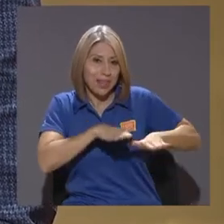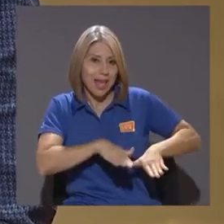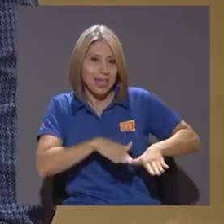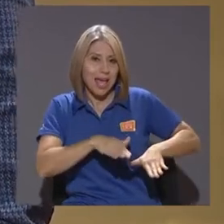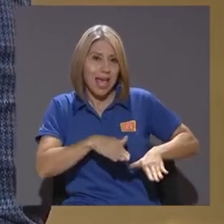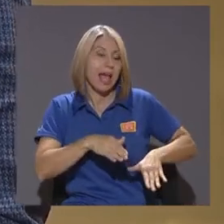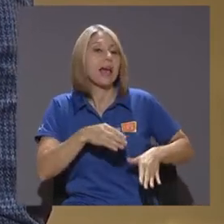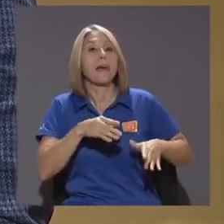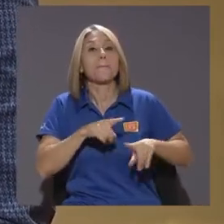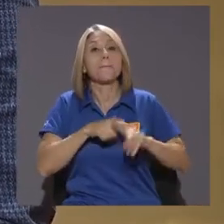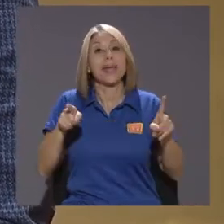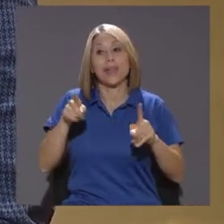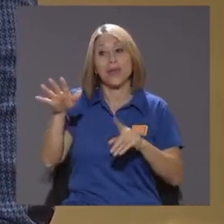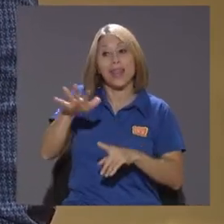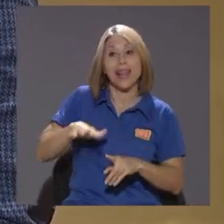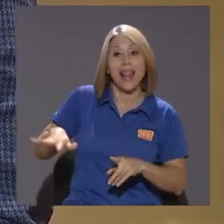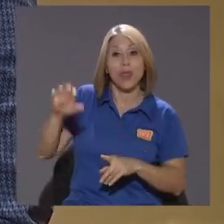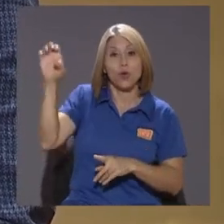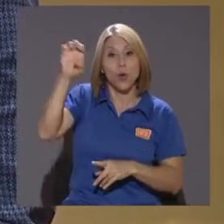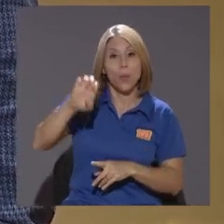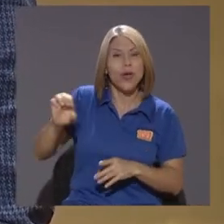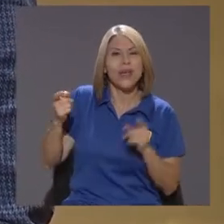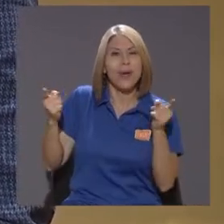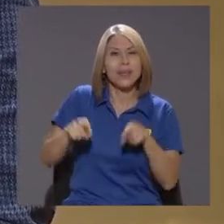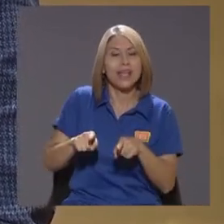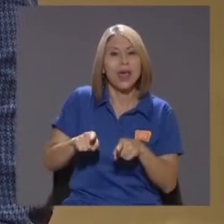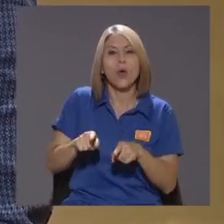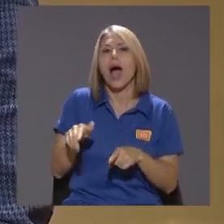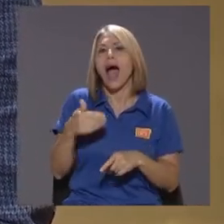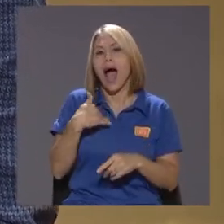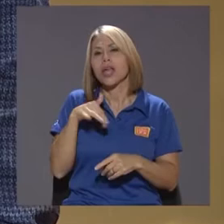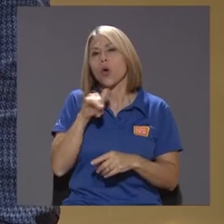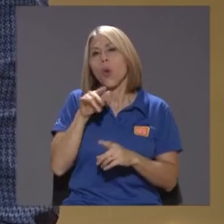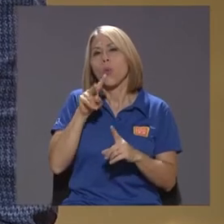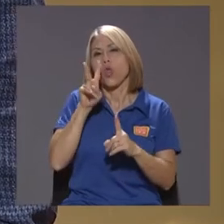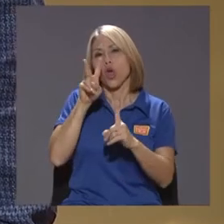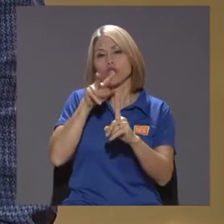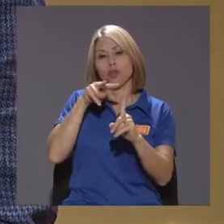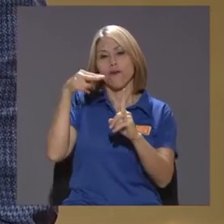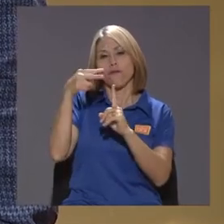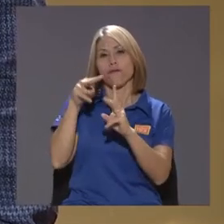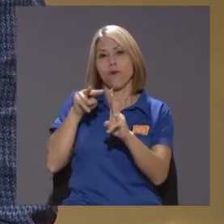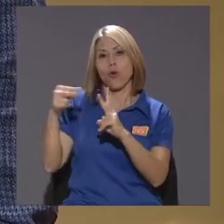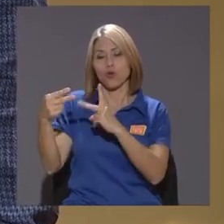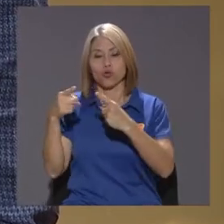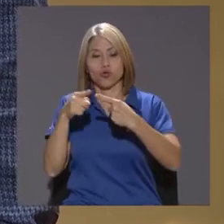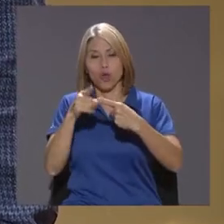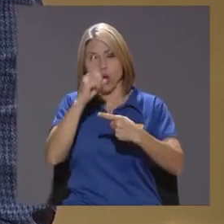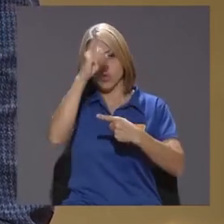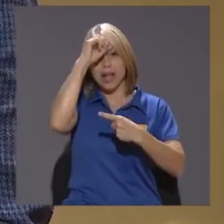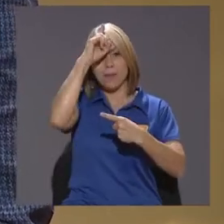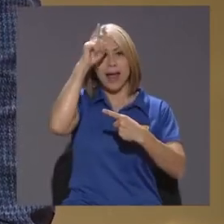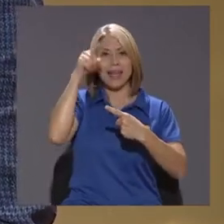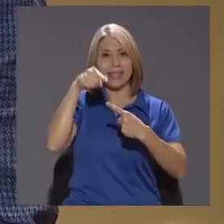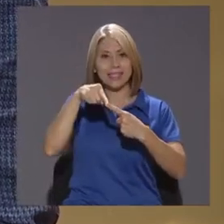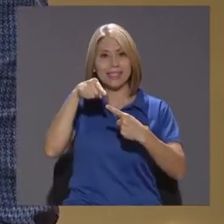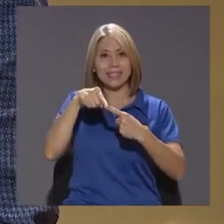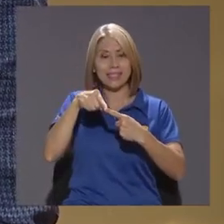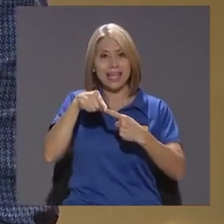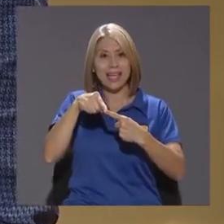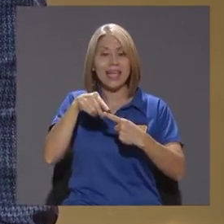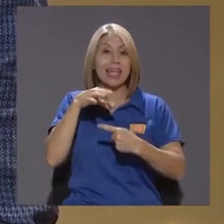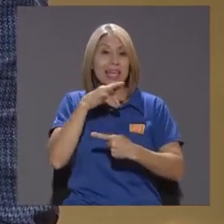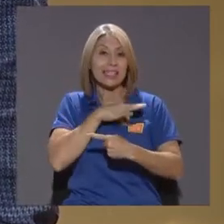Claramente Del lado europeo Que no lo hemos mencionado Es que hay como dos focos Los alemanes Que están a favor De En la medida De lo